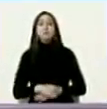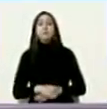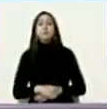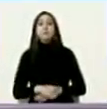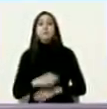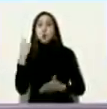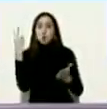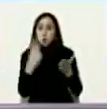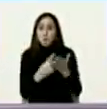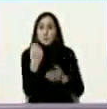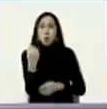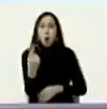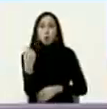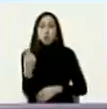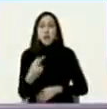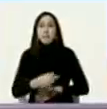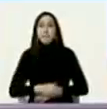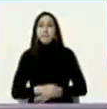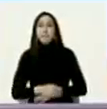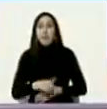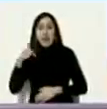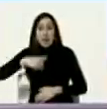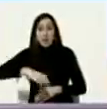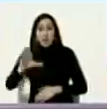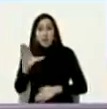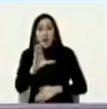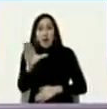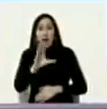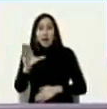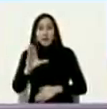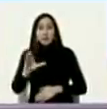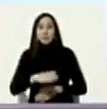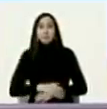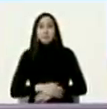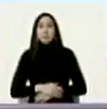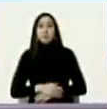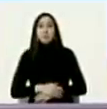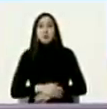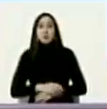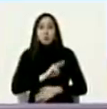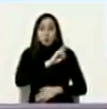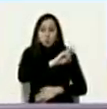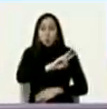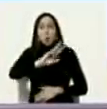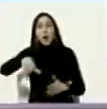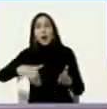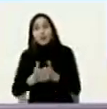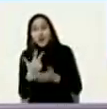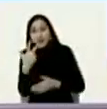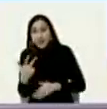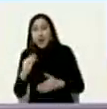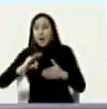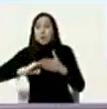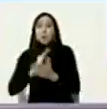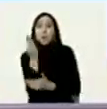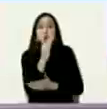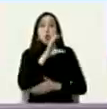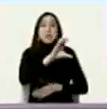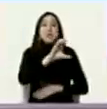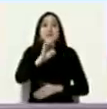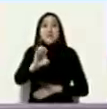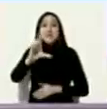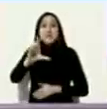2011 en Caracas 2 y 3 de diciembre de 2011 fue la fundación de la CELAC en Caracas